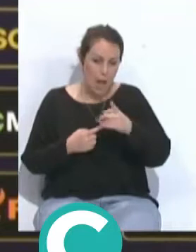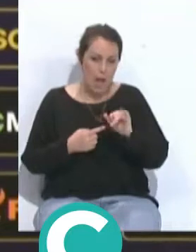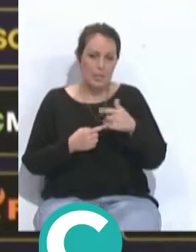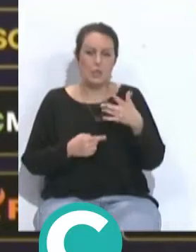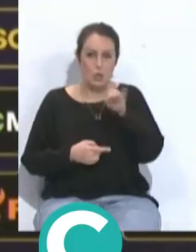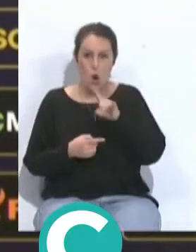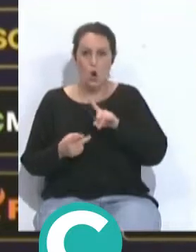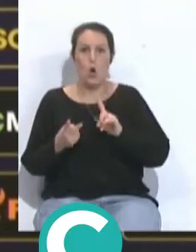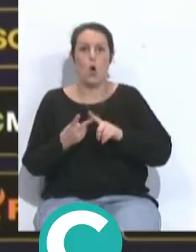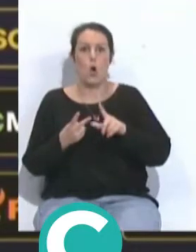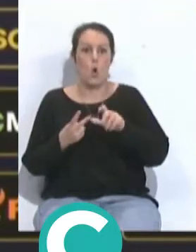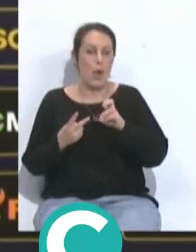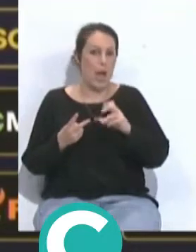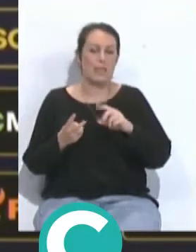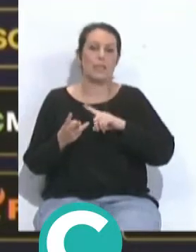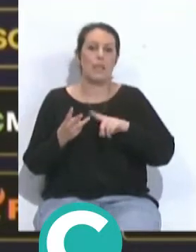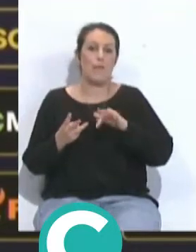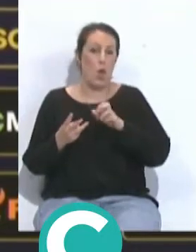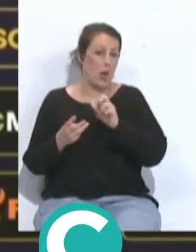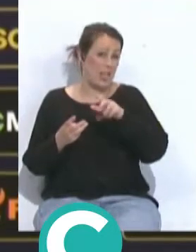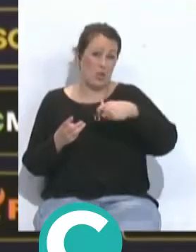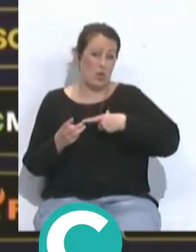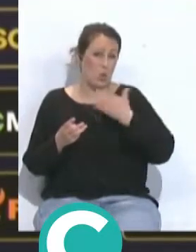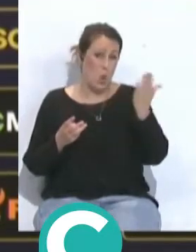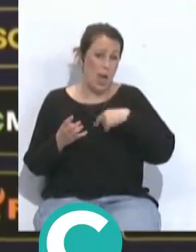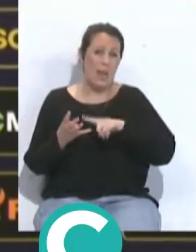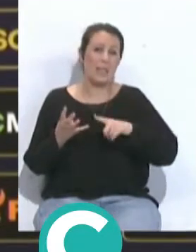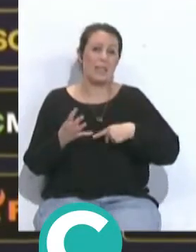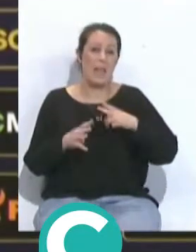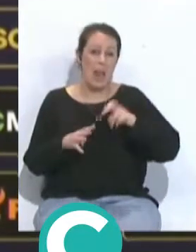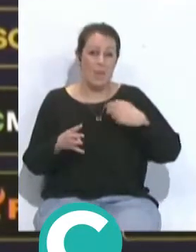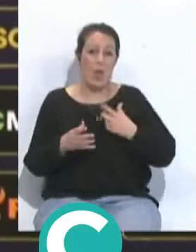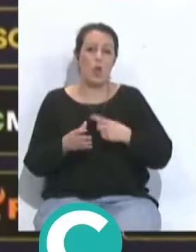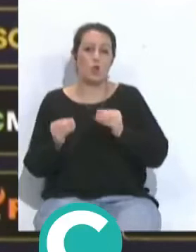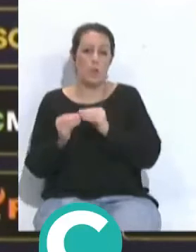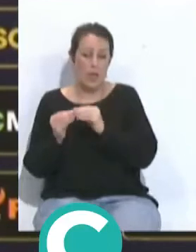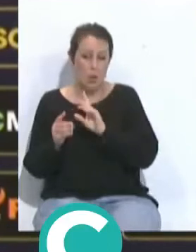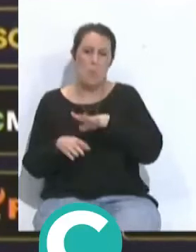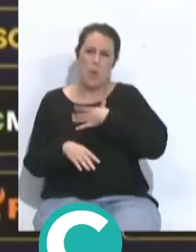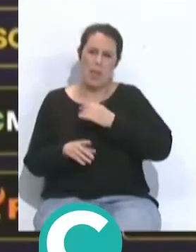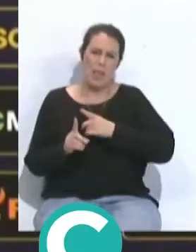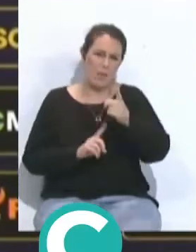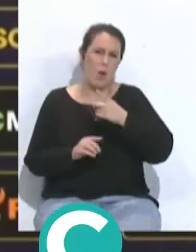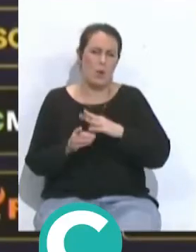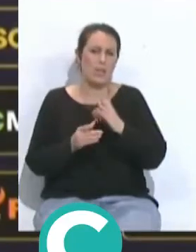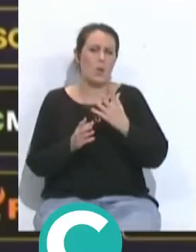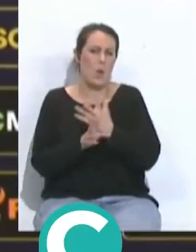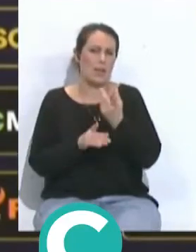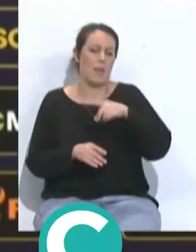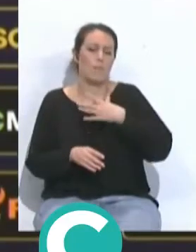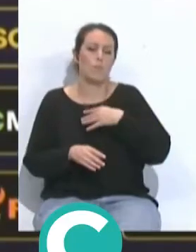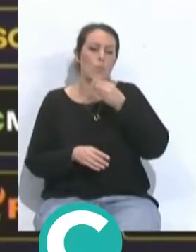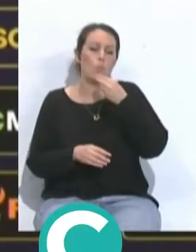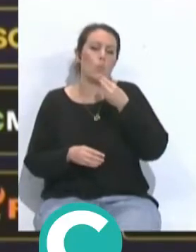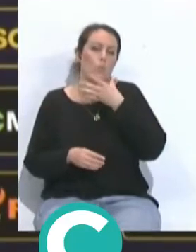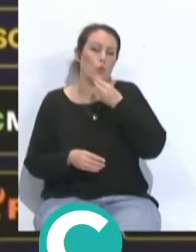el Choco con Lucas Andone no está con Álvaro Sobrino no está jugando por derecha pero también tiene posibilidad de jugar arriba lo bonito es tener alternativas